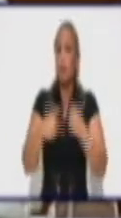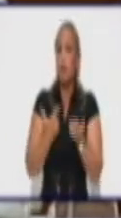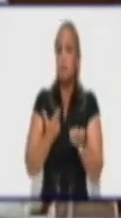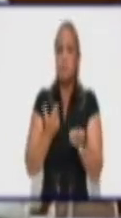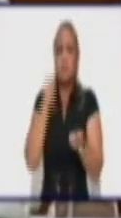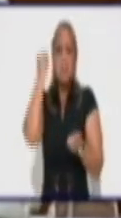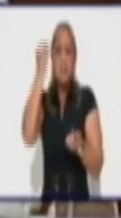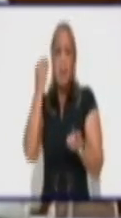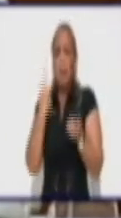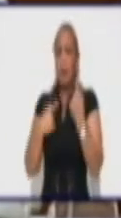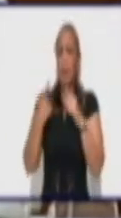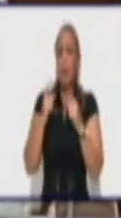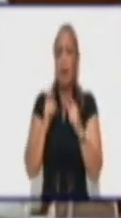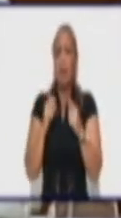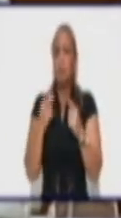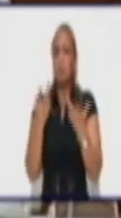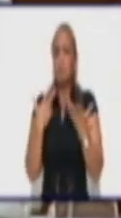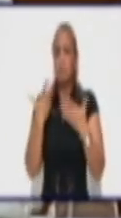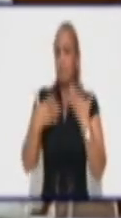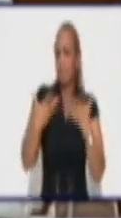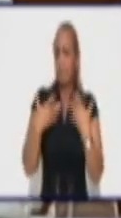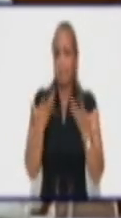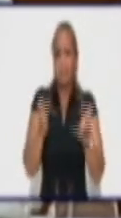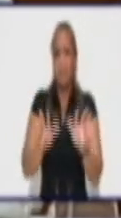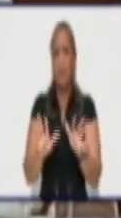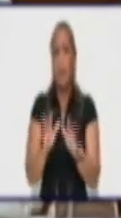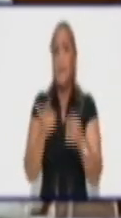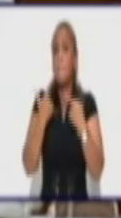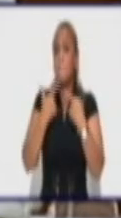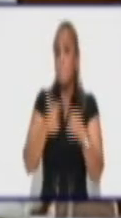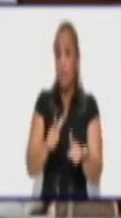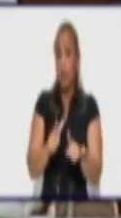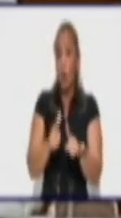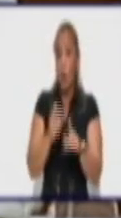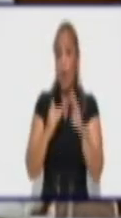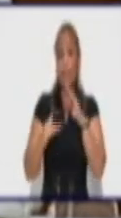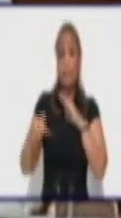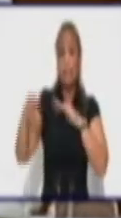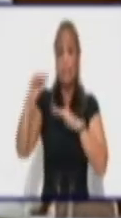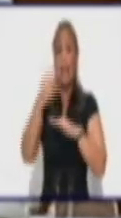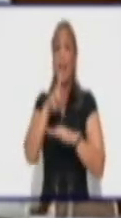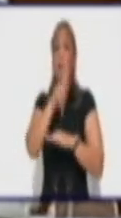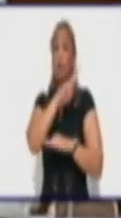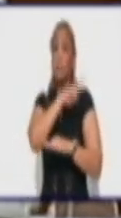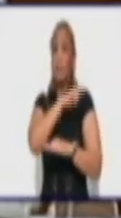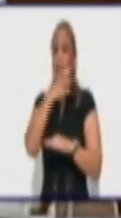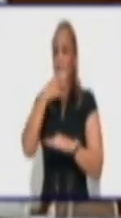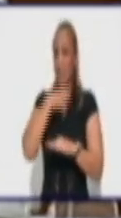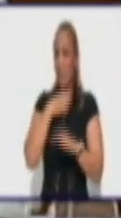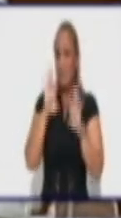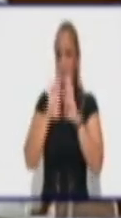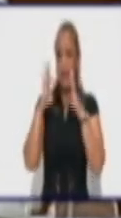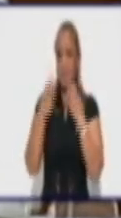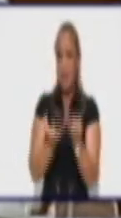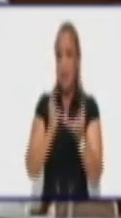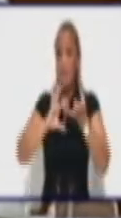en muchos casos, pero la altísima responsabilidad que tiene la familia en la formación